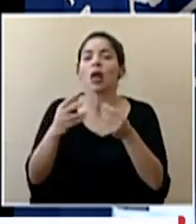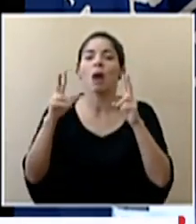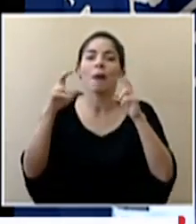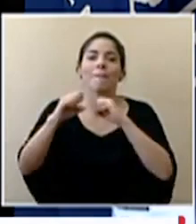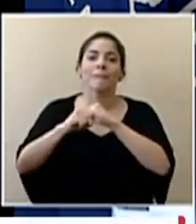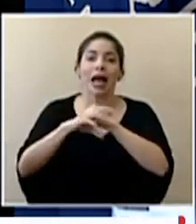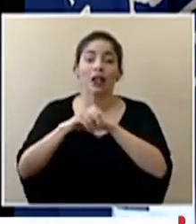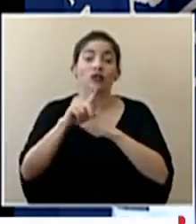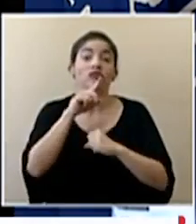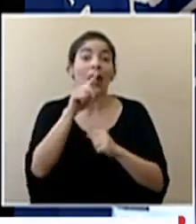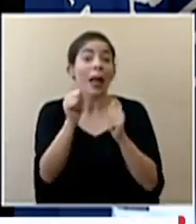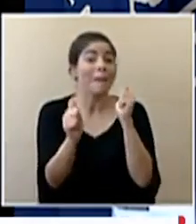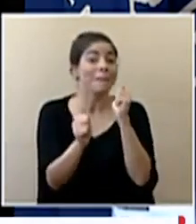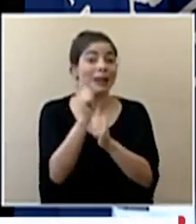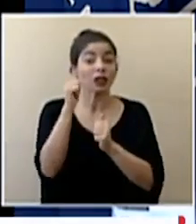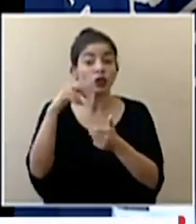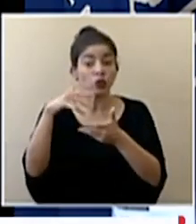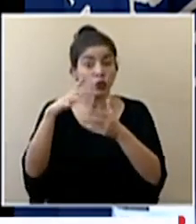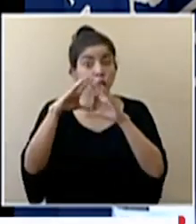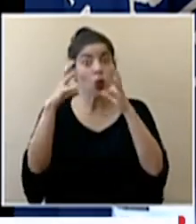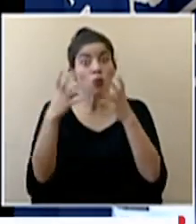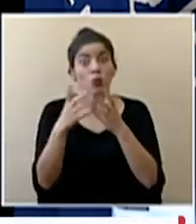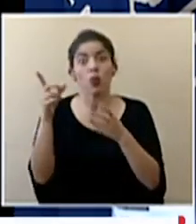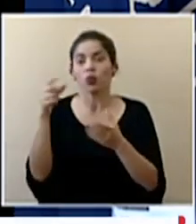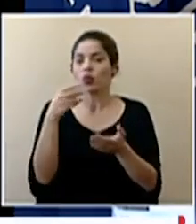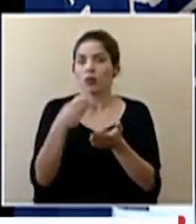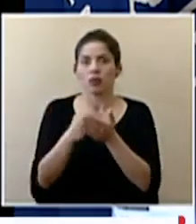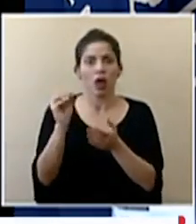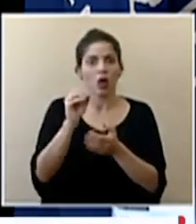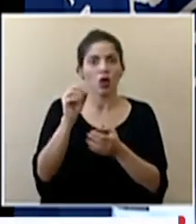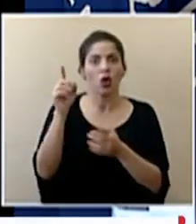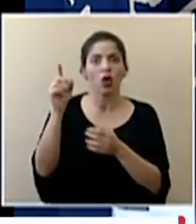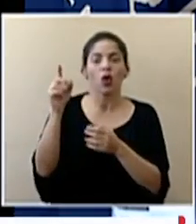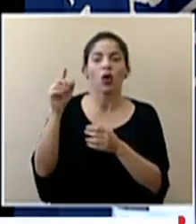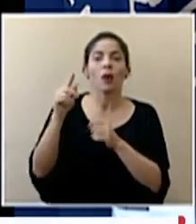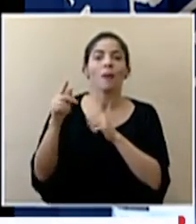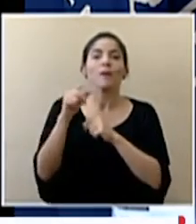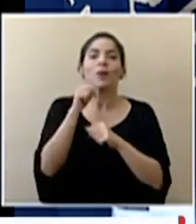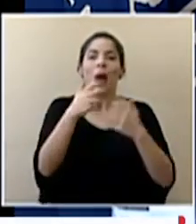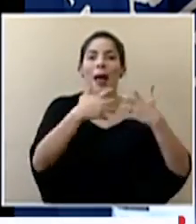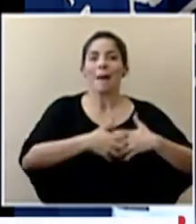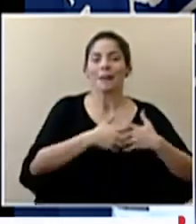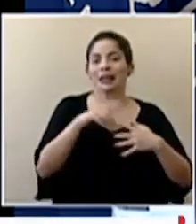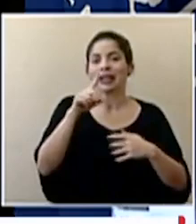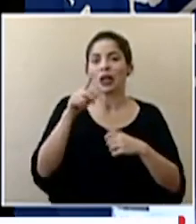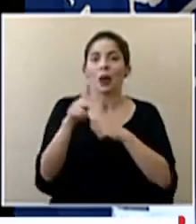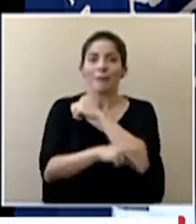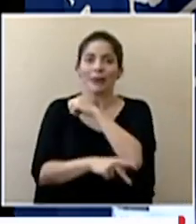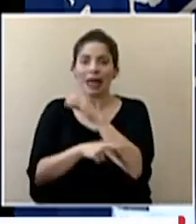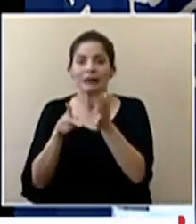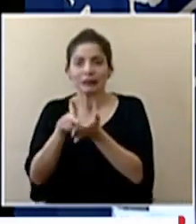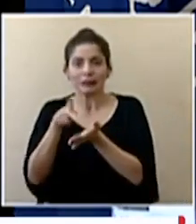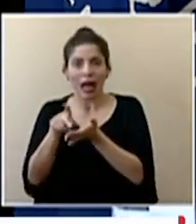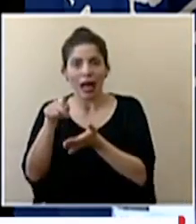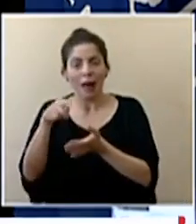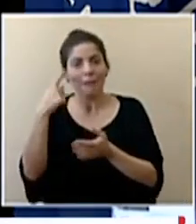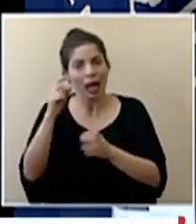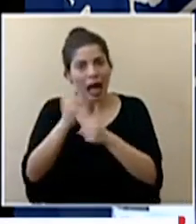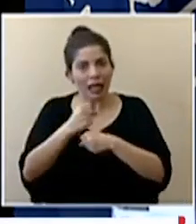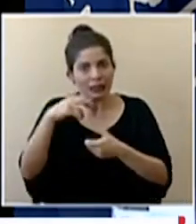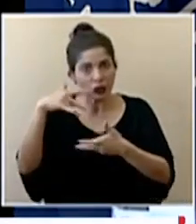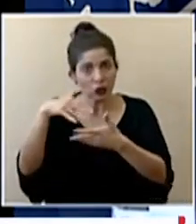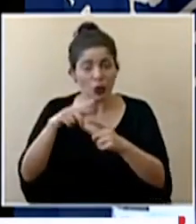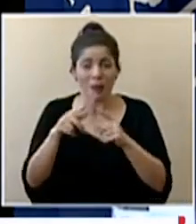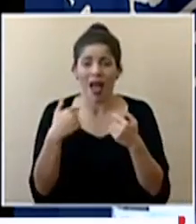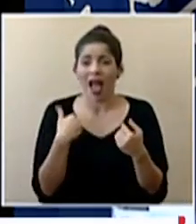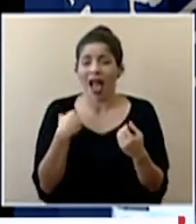debo decir que la mayoría de los estudios en el mundo se están patrocinando por estados, no por empresas farmacéuticas. Pero bueno, aquí hay de